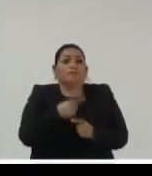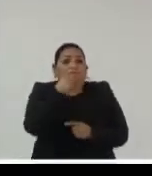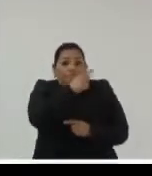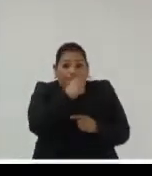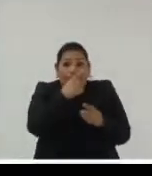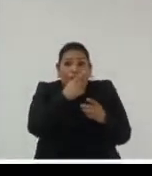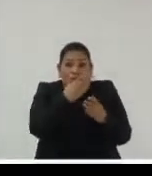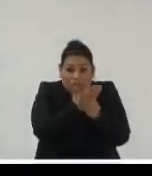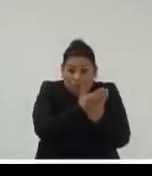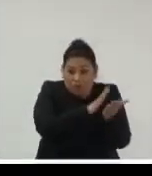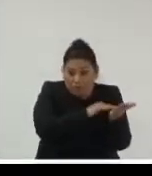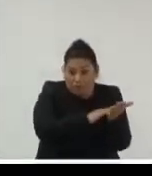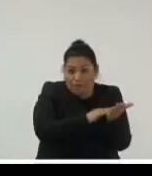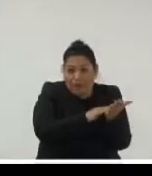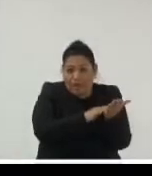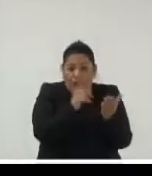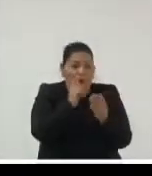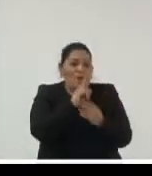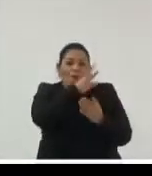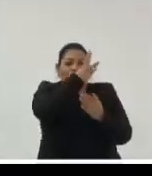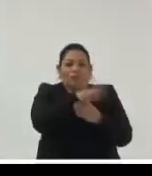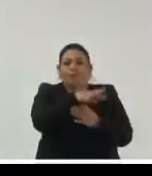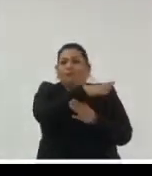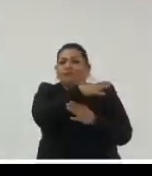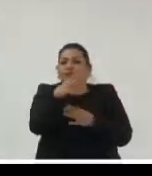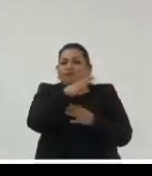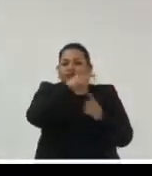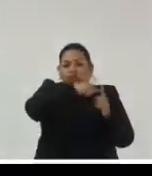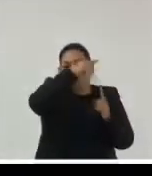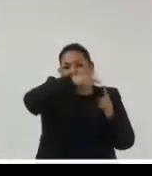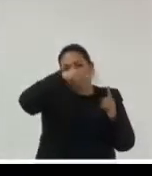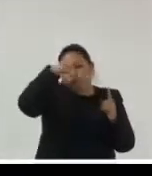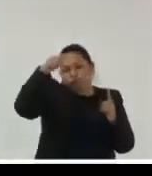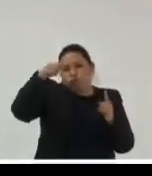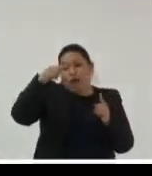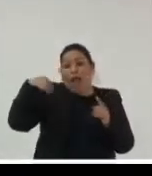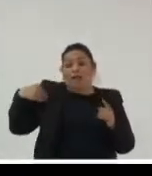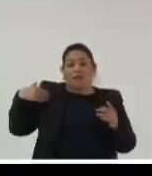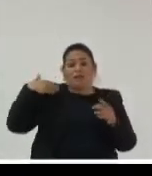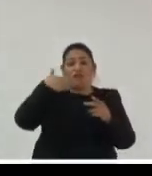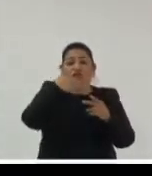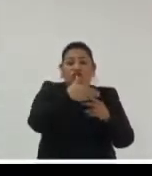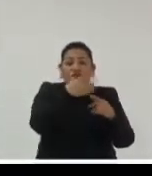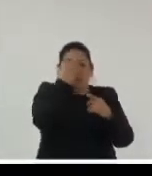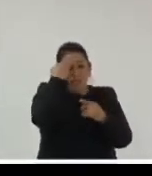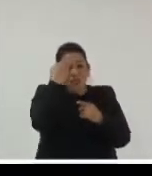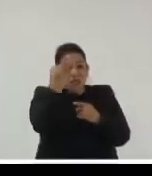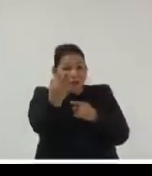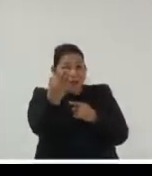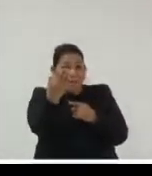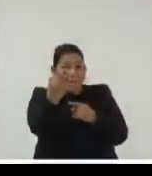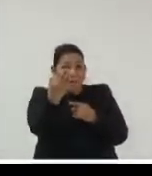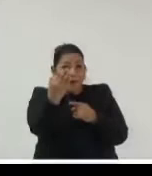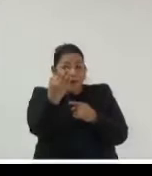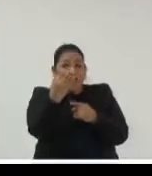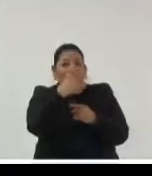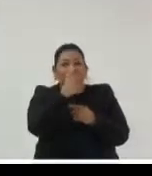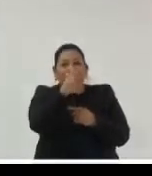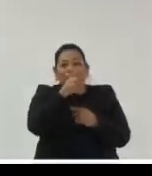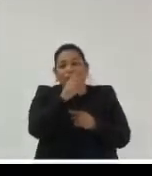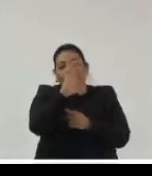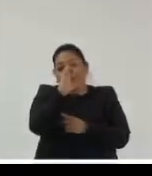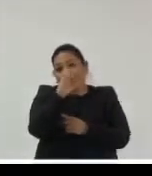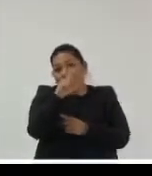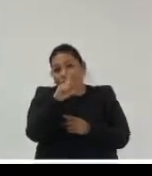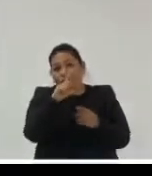documento esto es un esto es un gráfico generado a partir de un chorro de datos que se expresan en una tabla de Excel llamémosle verdad